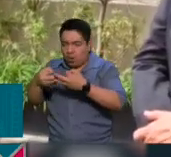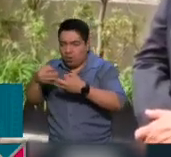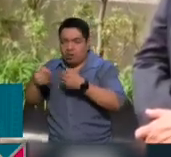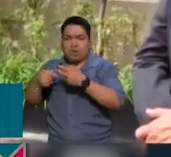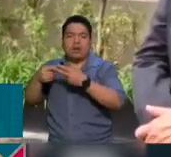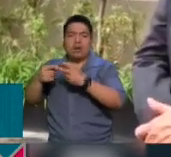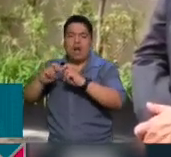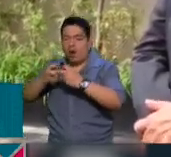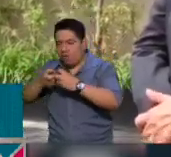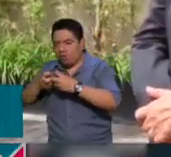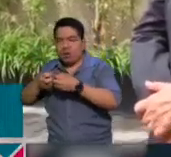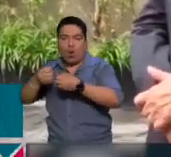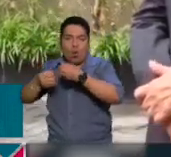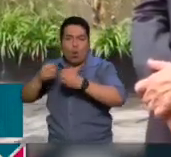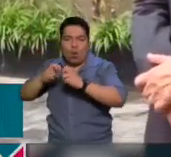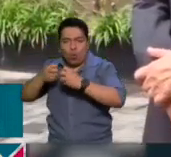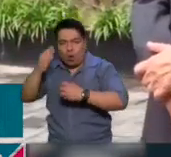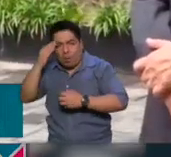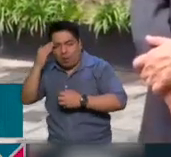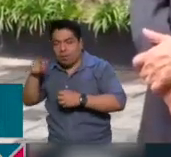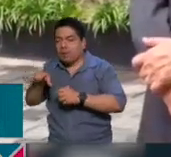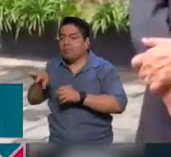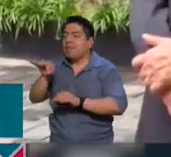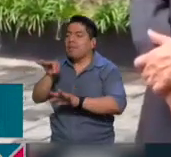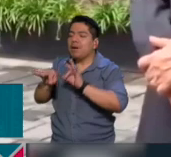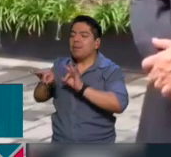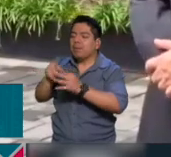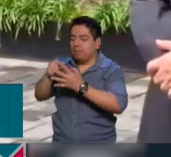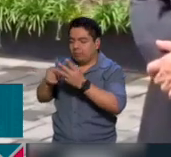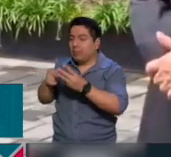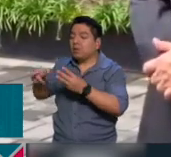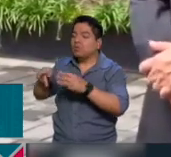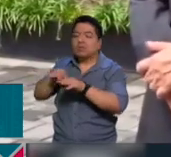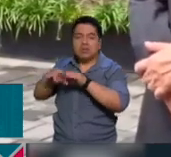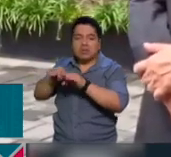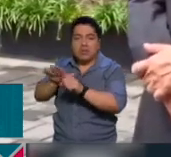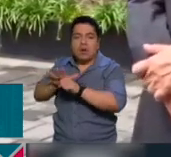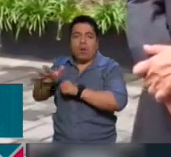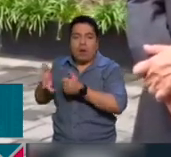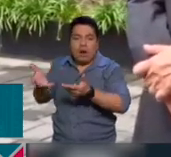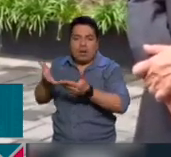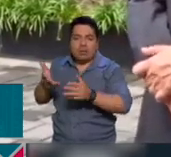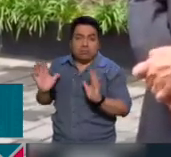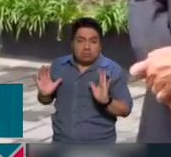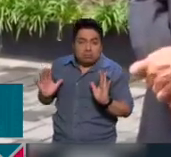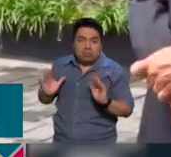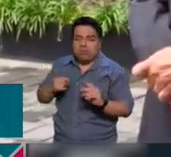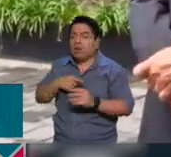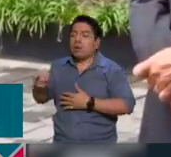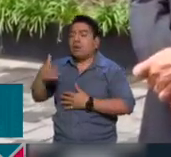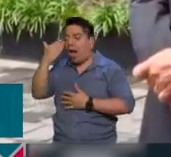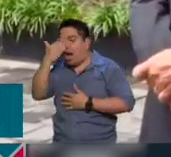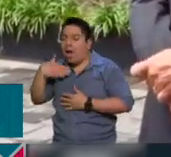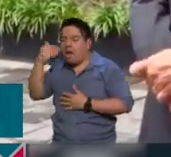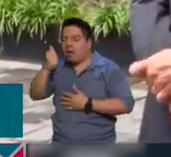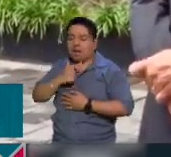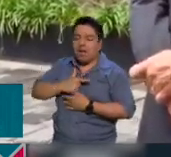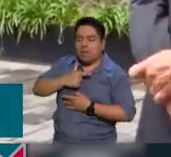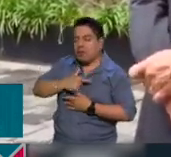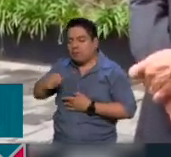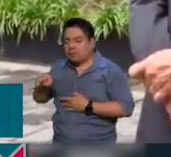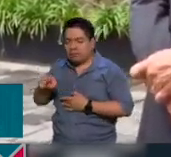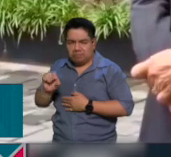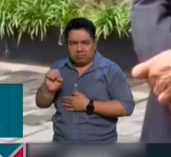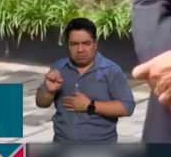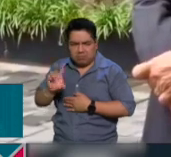ministro de la Suprema Corte, pues cuál es el papel que va a desempeñar. No es una cuestión de popularidad, sino de